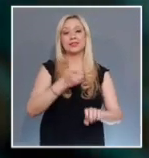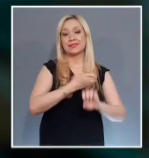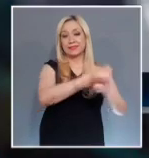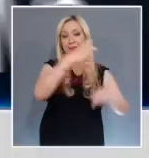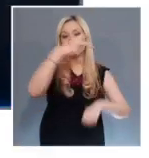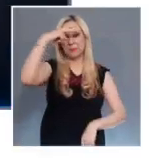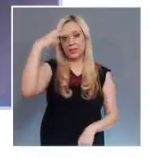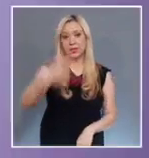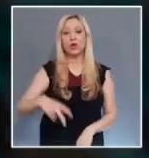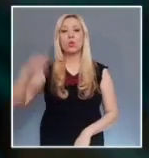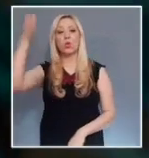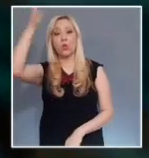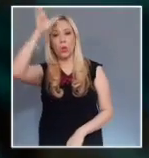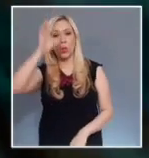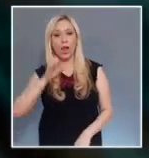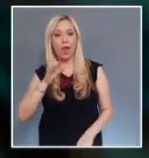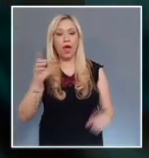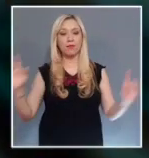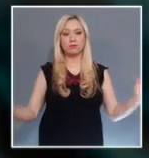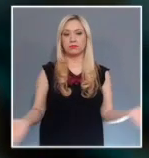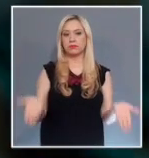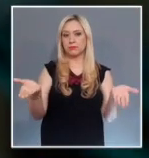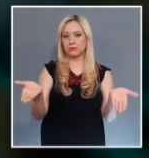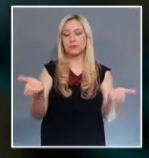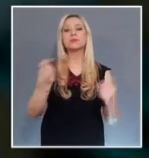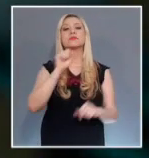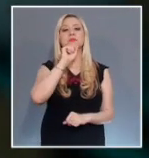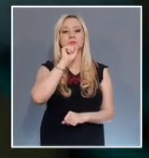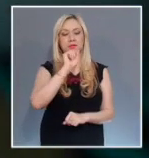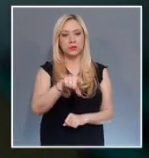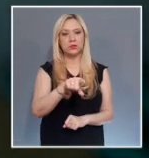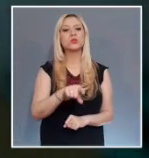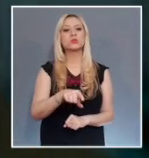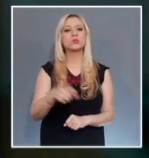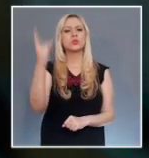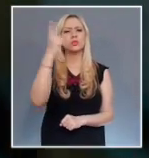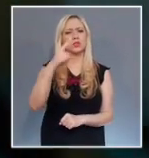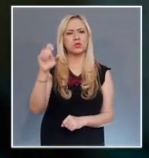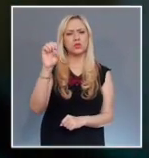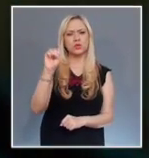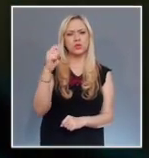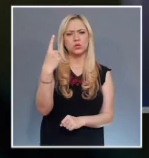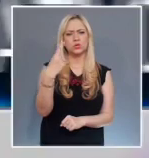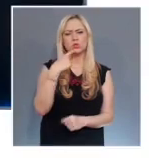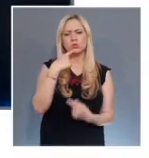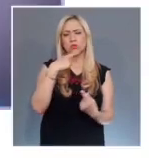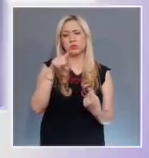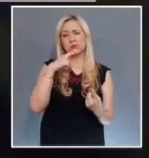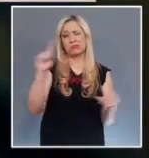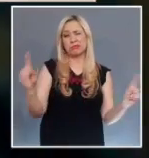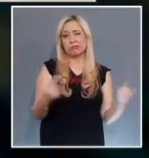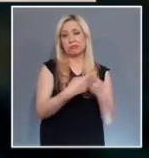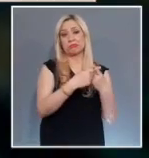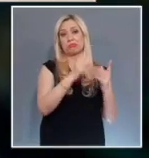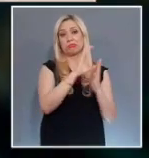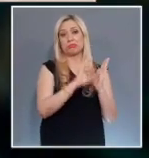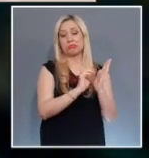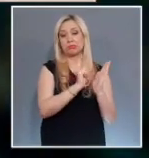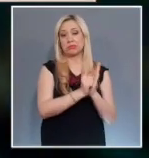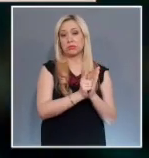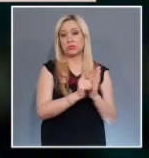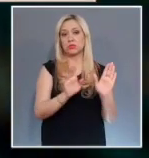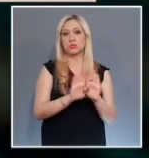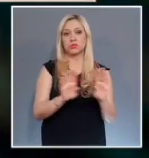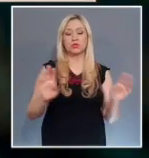México y Coahuila. Además, se recibieron 161 controversias constitucionales, 89 ya